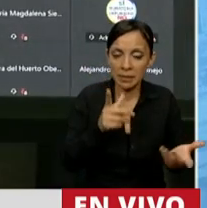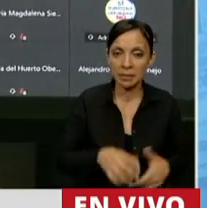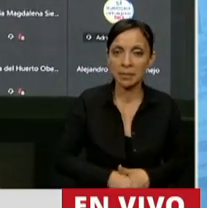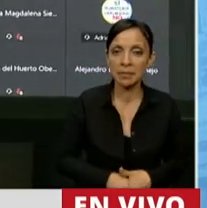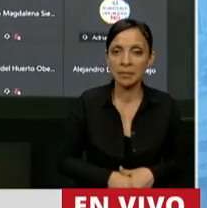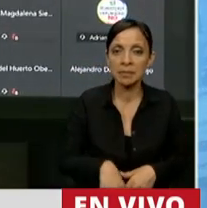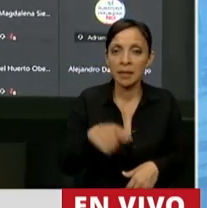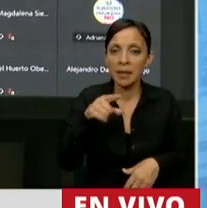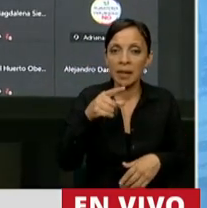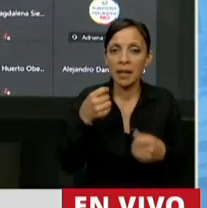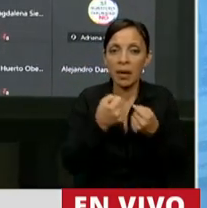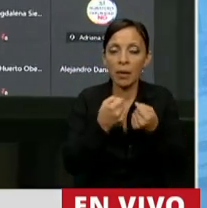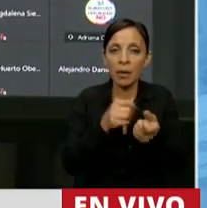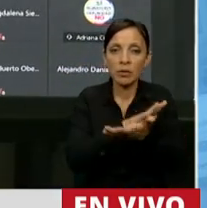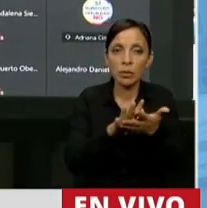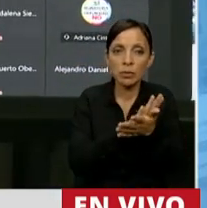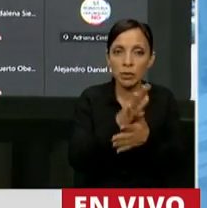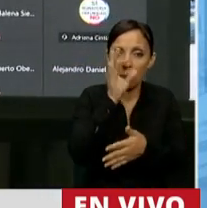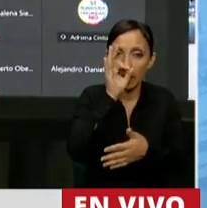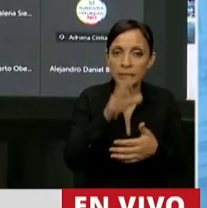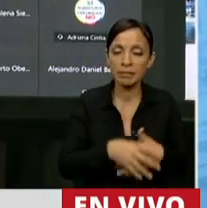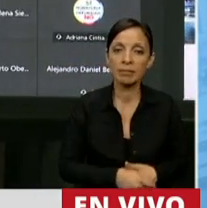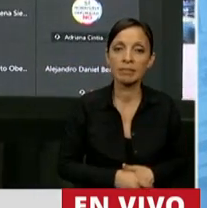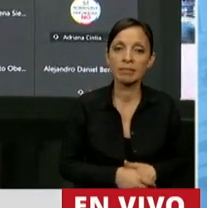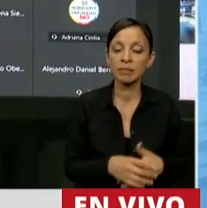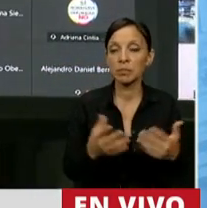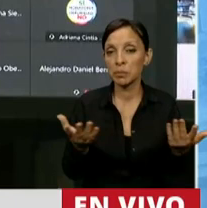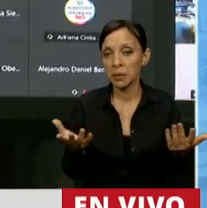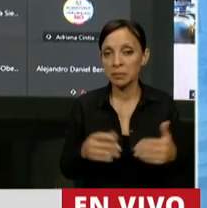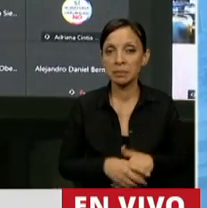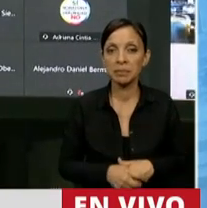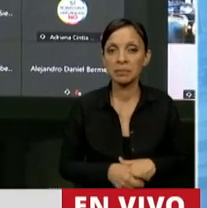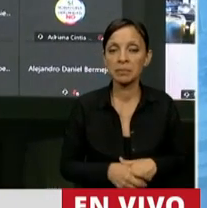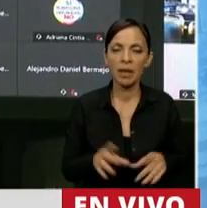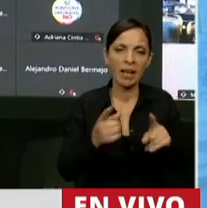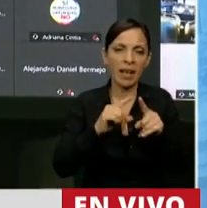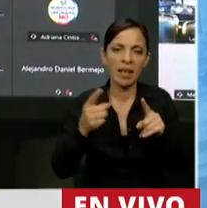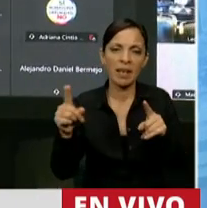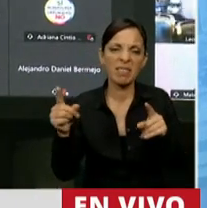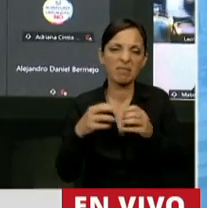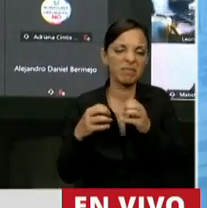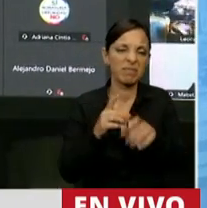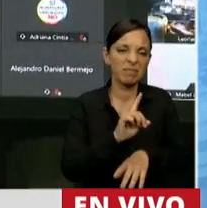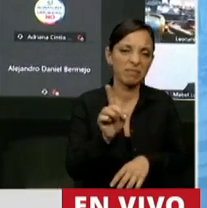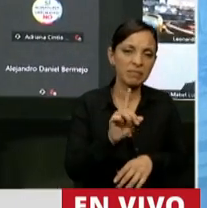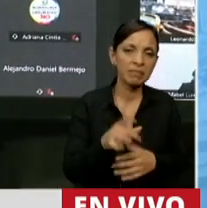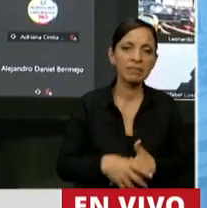podemos solucionar. En fin, para no hacer largo el debate, para